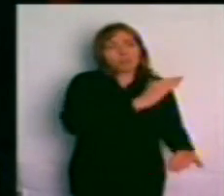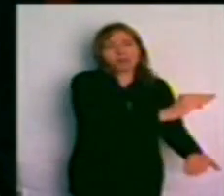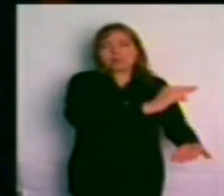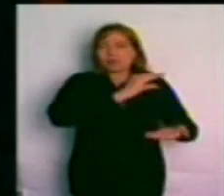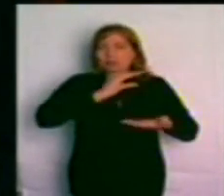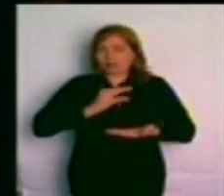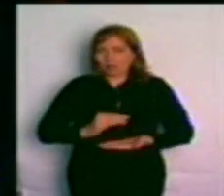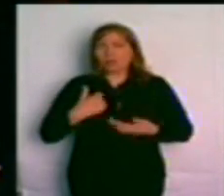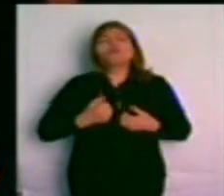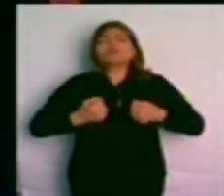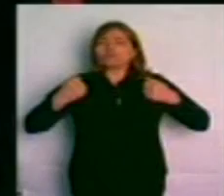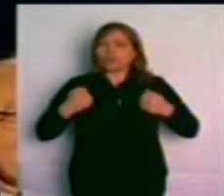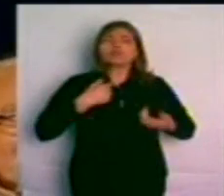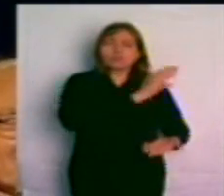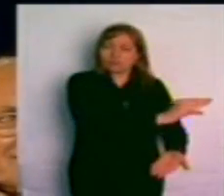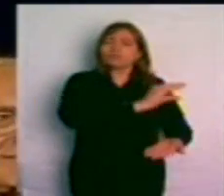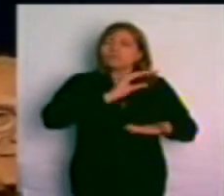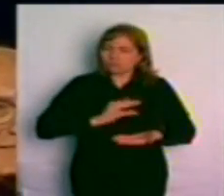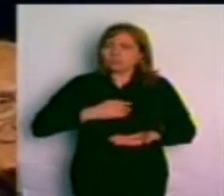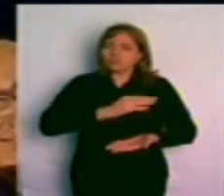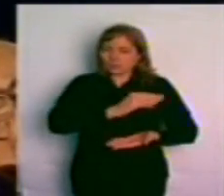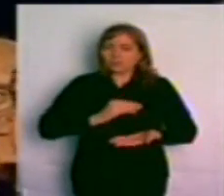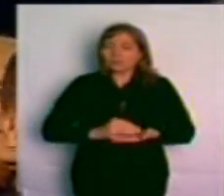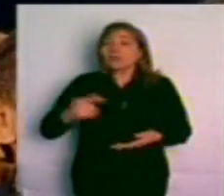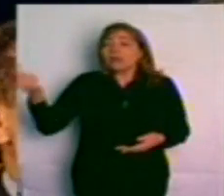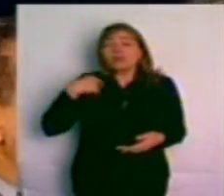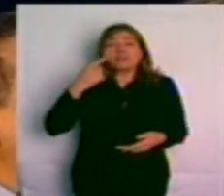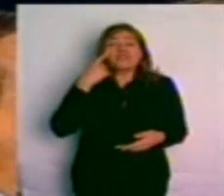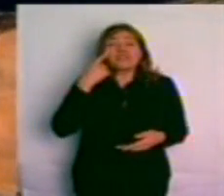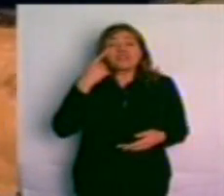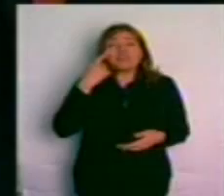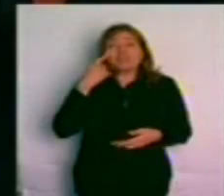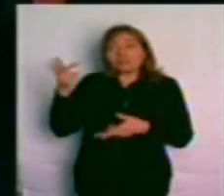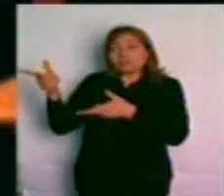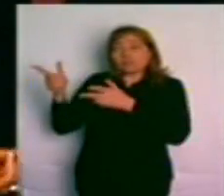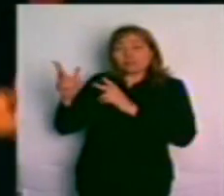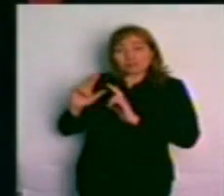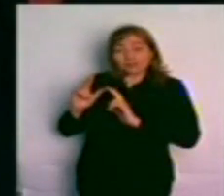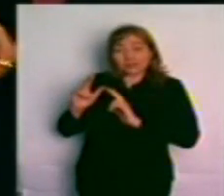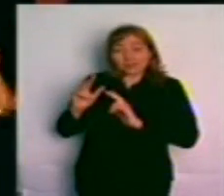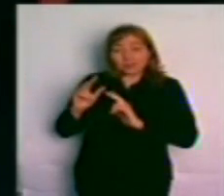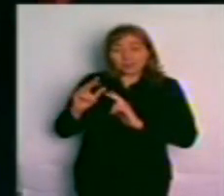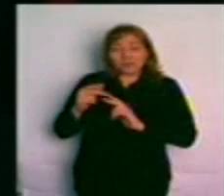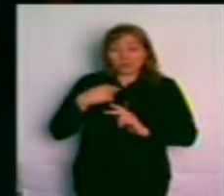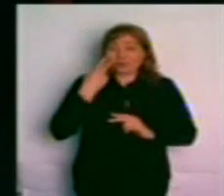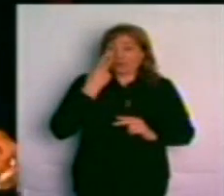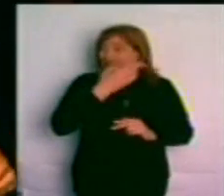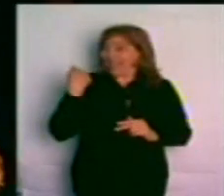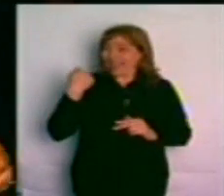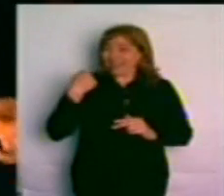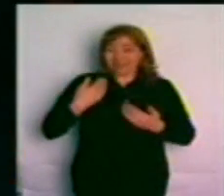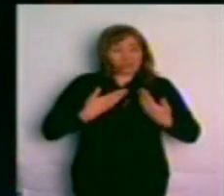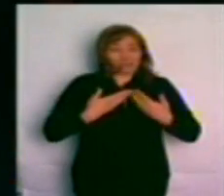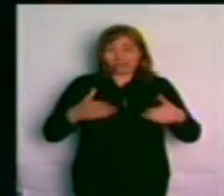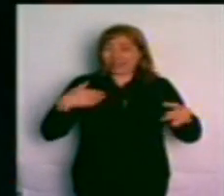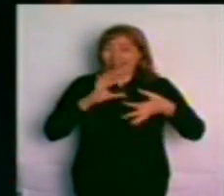y esfuerzos. Me dicen, Intendente, el Intendente me entregó, como ustedes vieron, antes de entrar